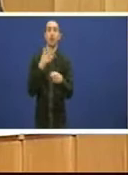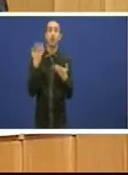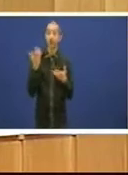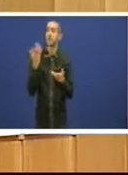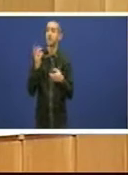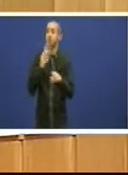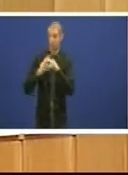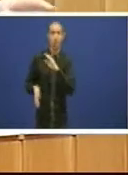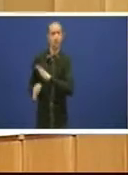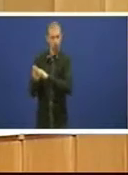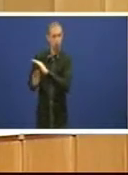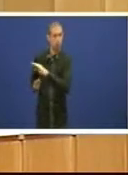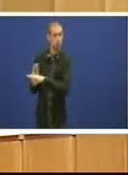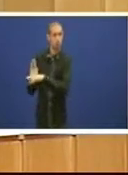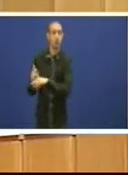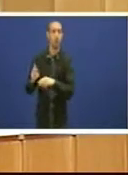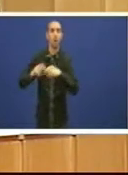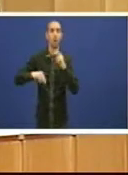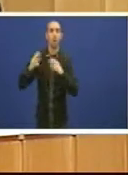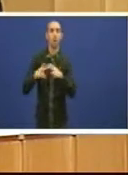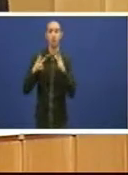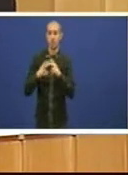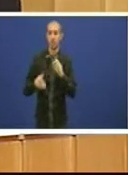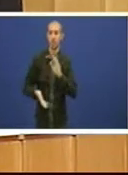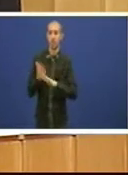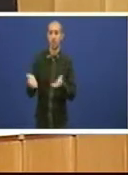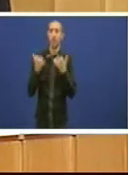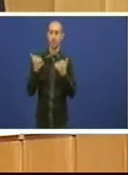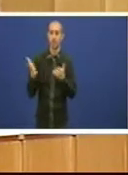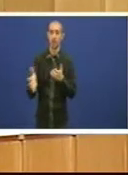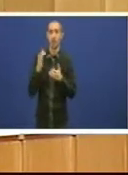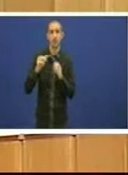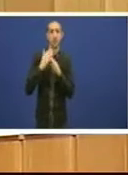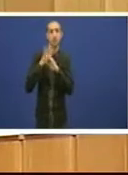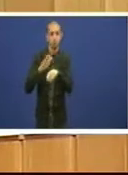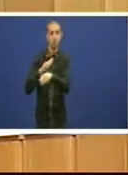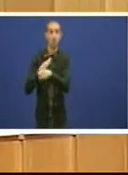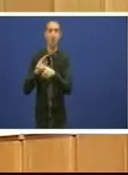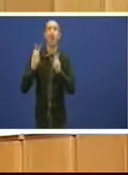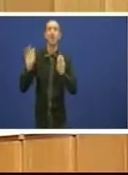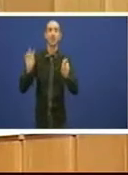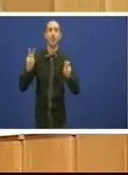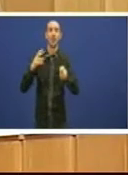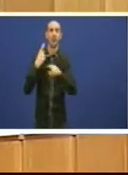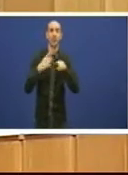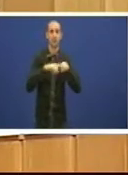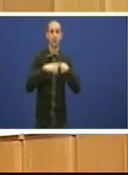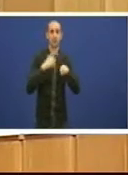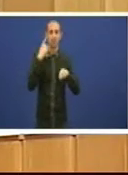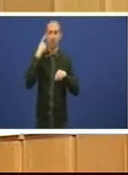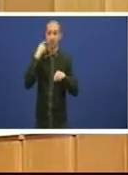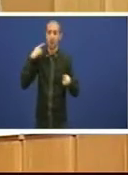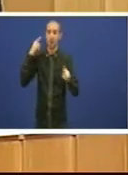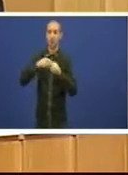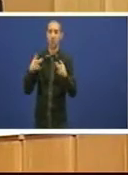garantiría ese retorno dos beneficios dos excedentes da actividade bancaria cara a acción social